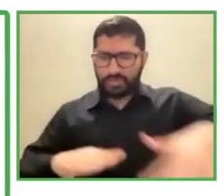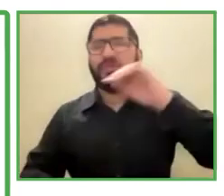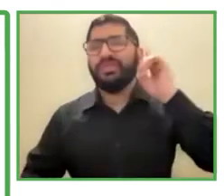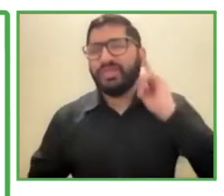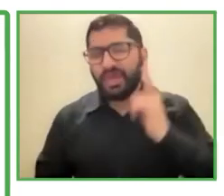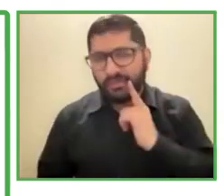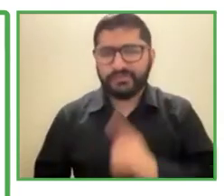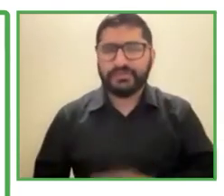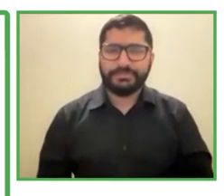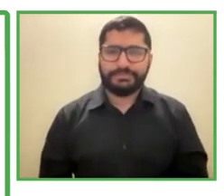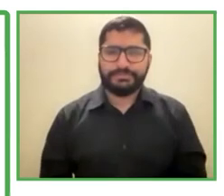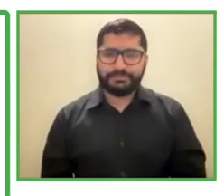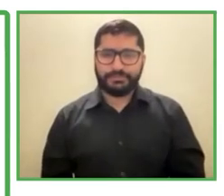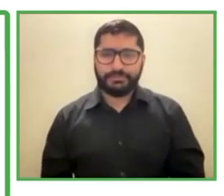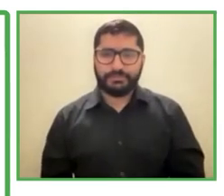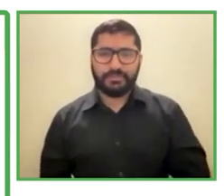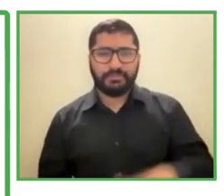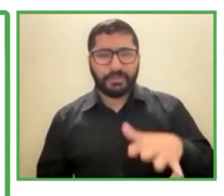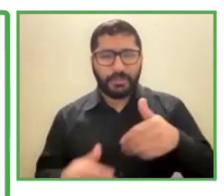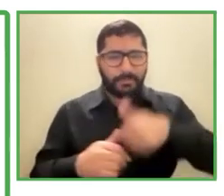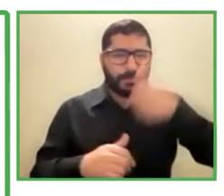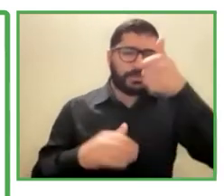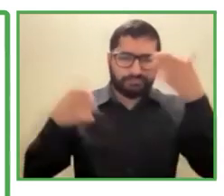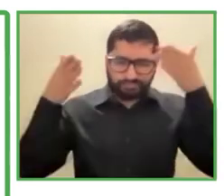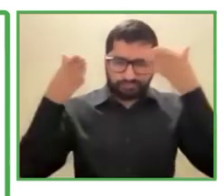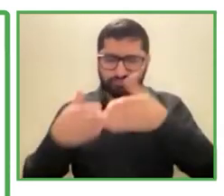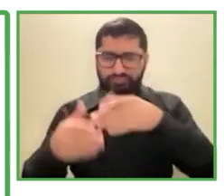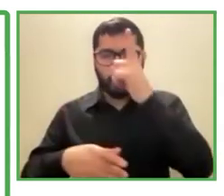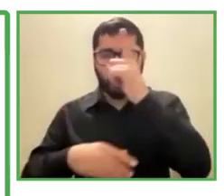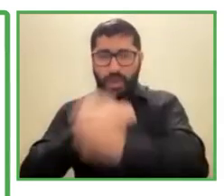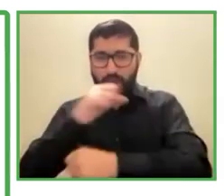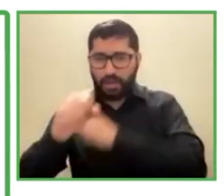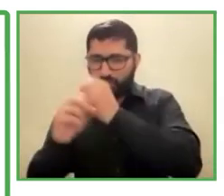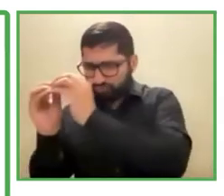diez videos al año acerca de distintos temas